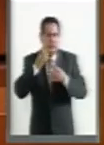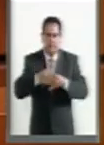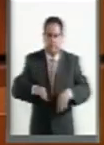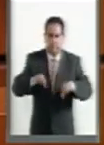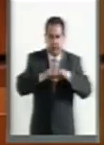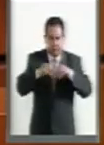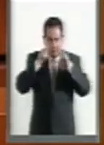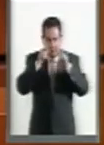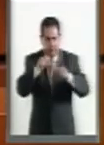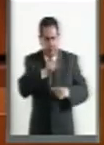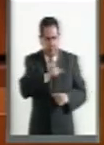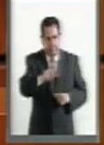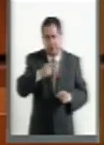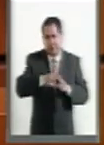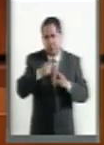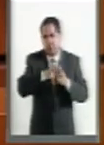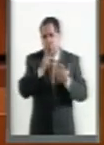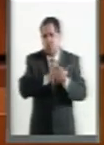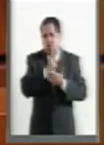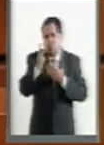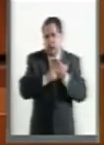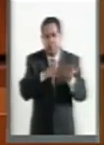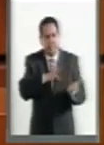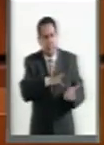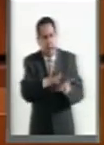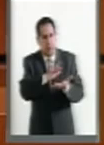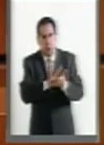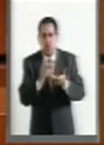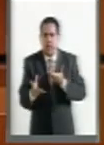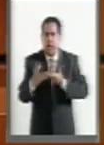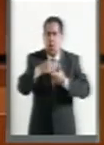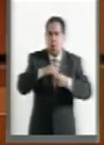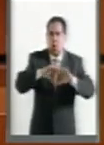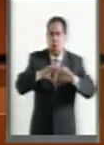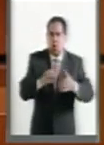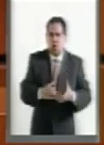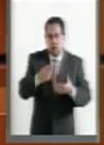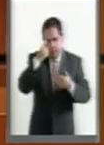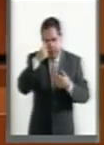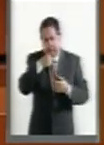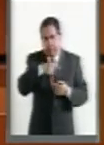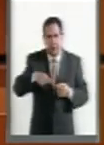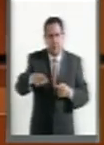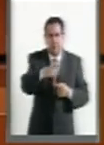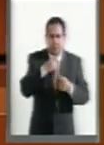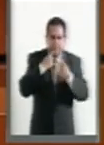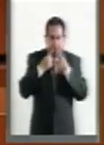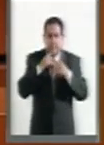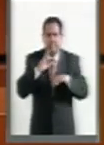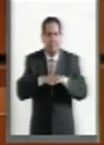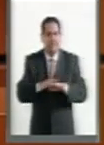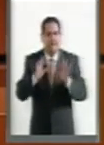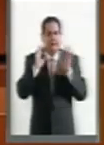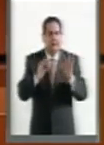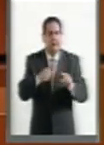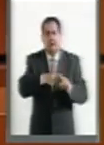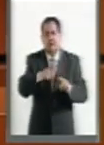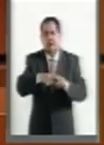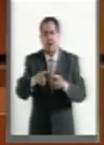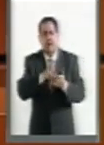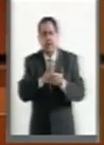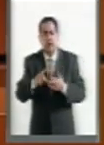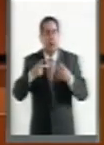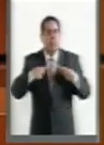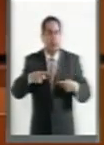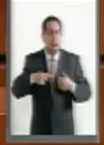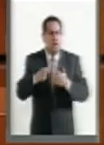dar seguimiento a los programas de apoyo e inclusión y de aquellos que garanticen la plenitud de los derechos de las